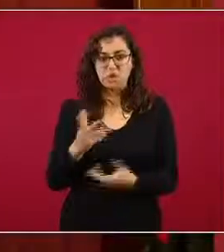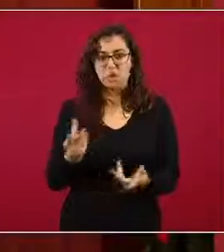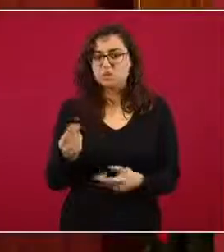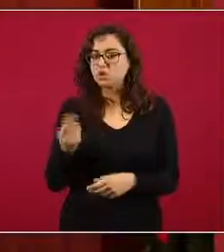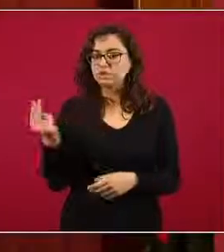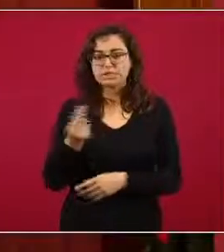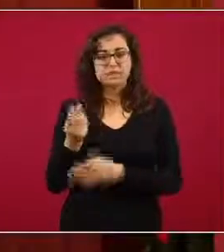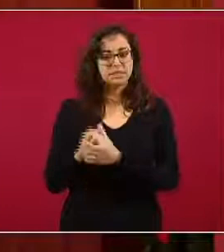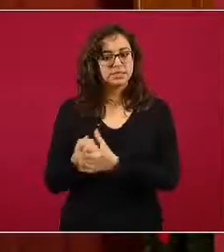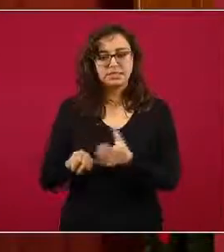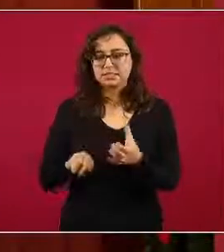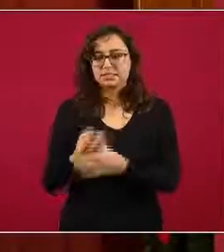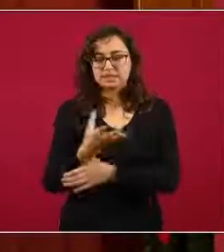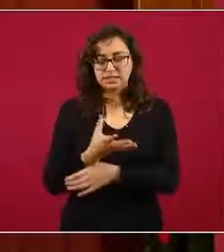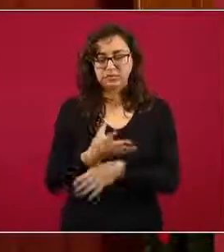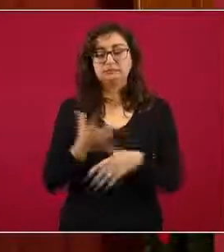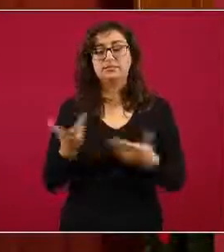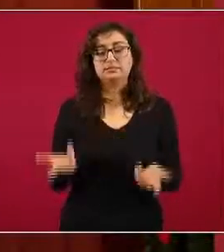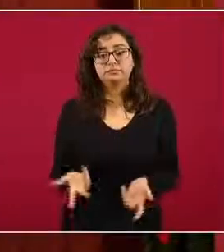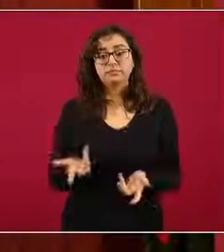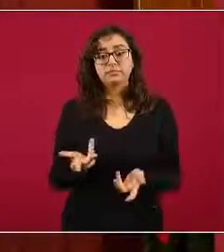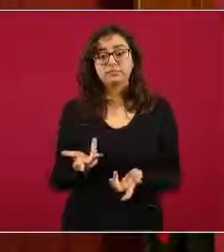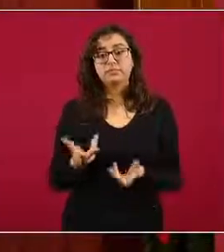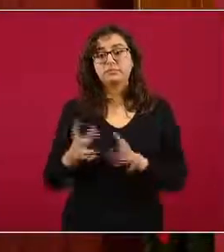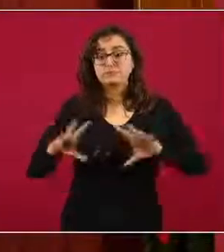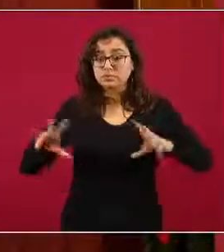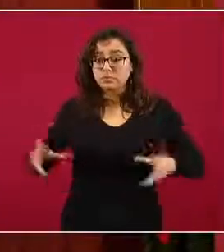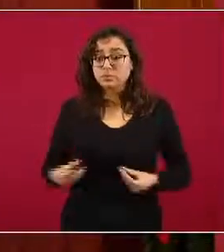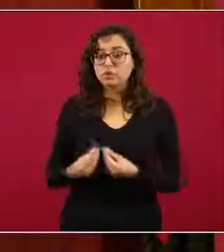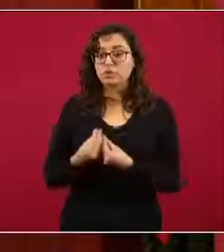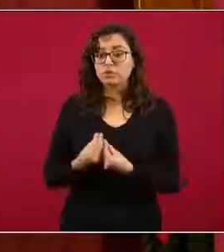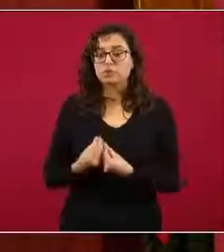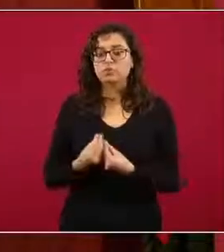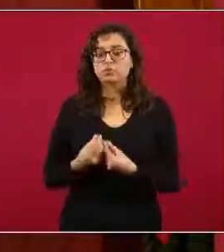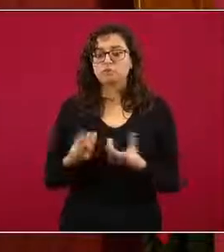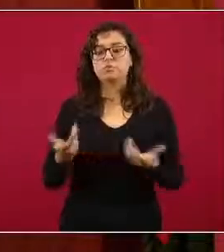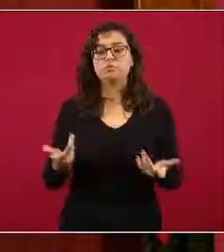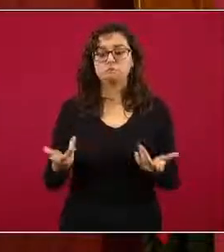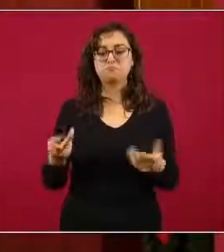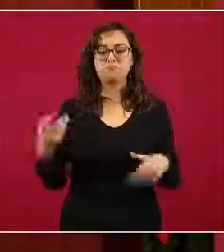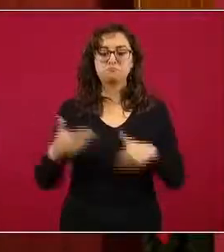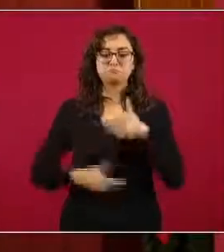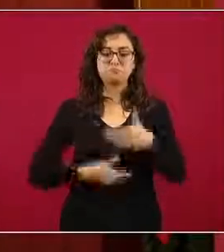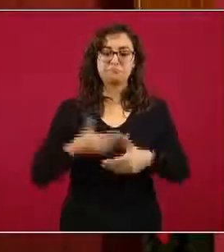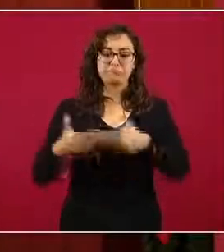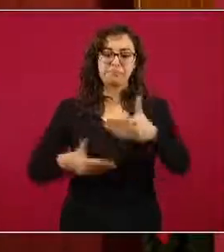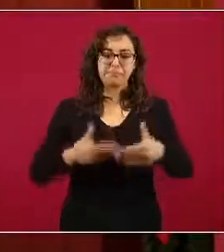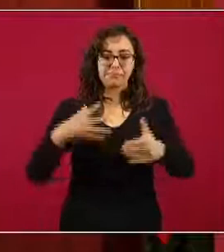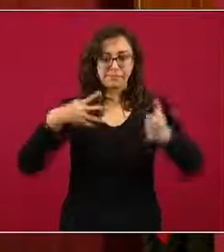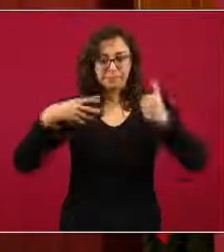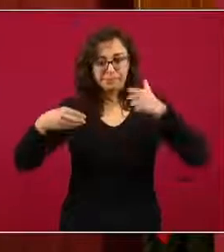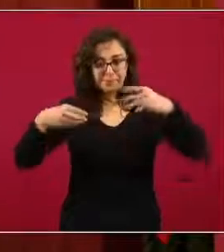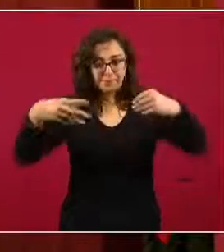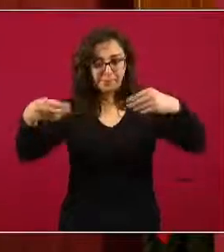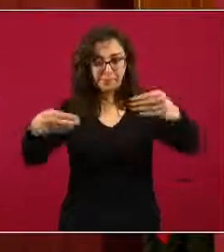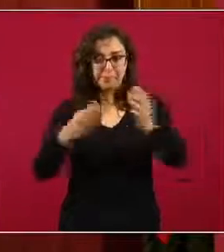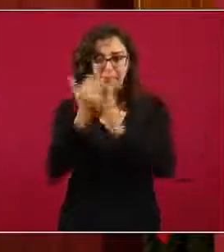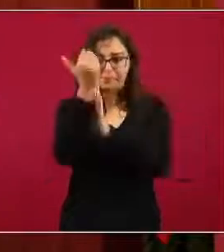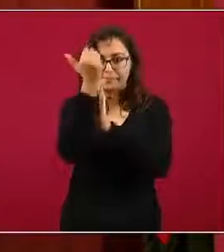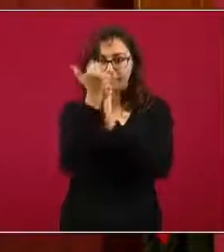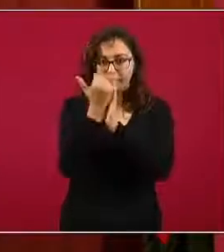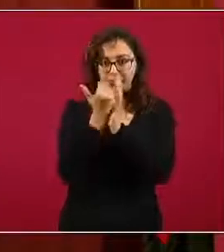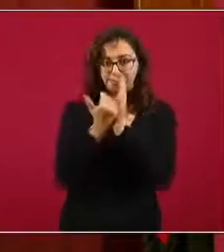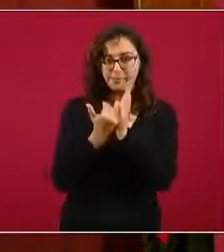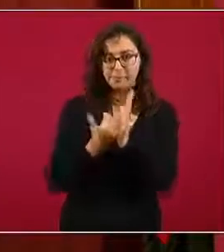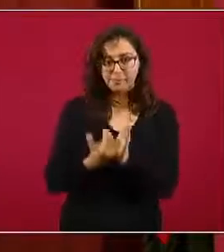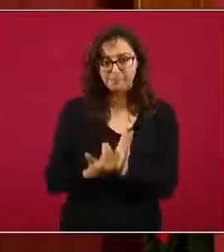que sea posible. Esto de manera colectiva va a contribuir a que disminuzca la interacción entre personas y por lo